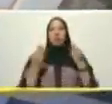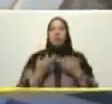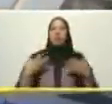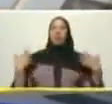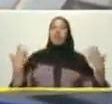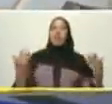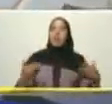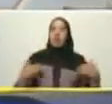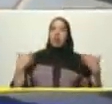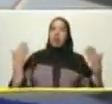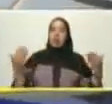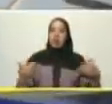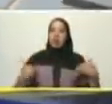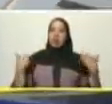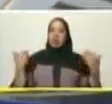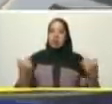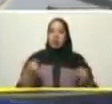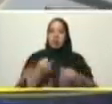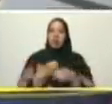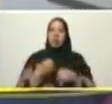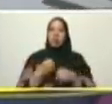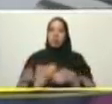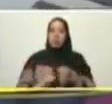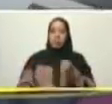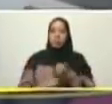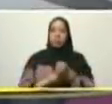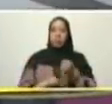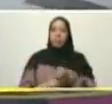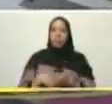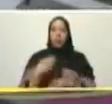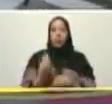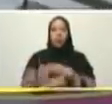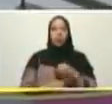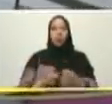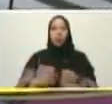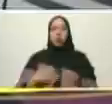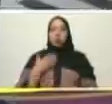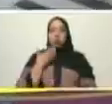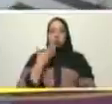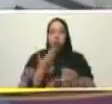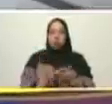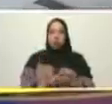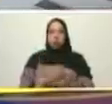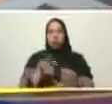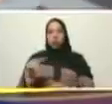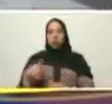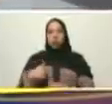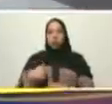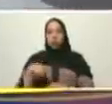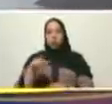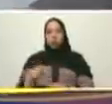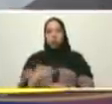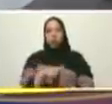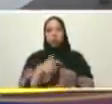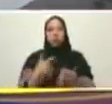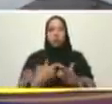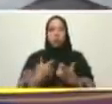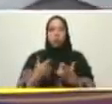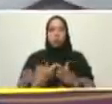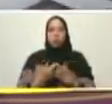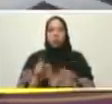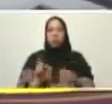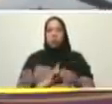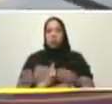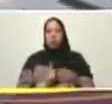autoconstrucción con la gestión de Jason fue posible y gracias a usted presidente es parte de la articulación de no